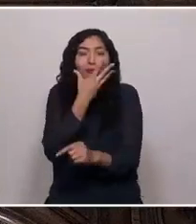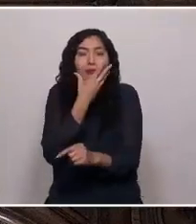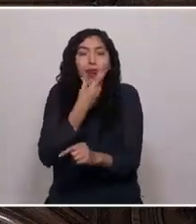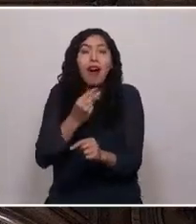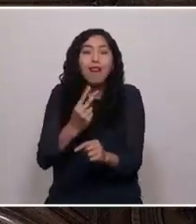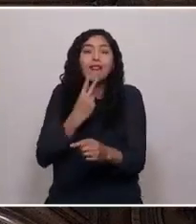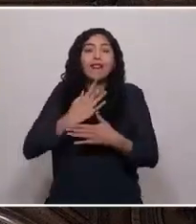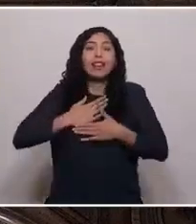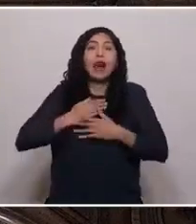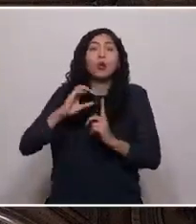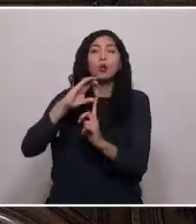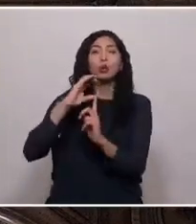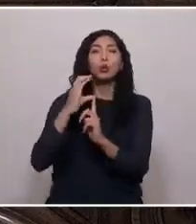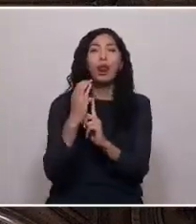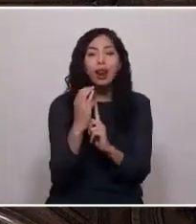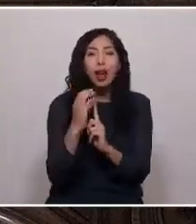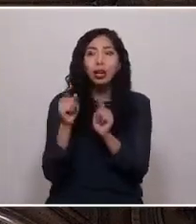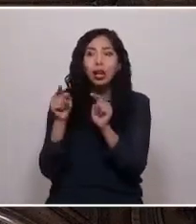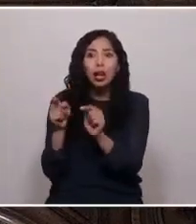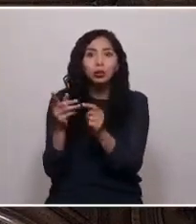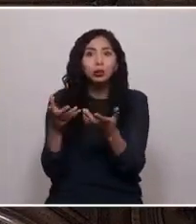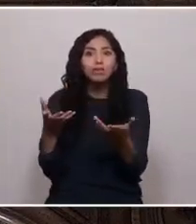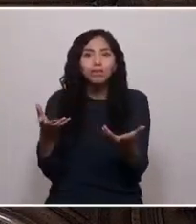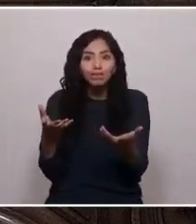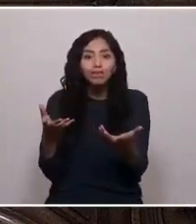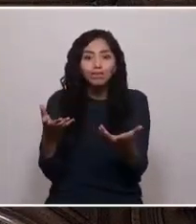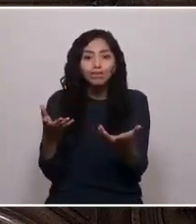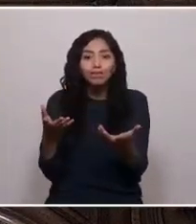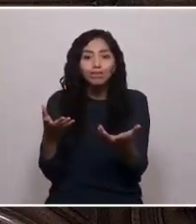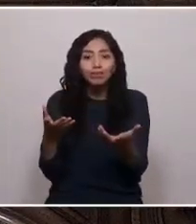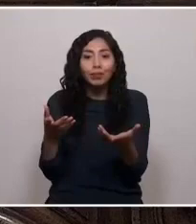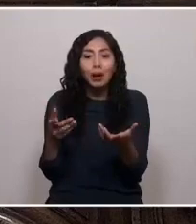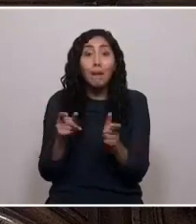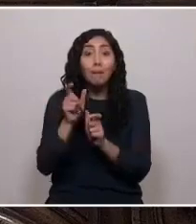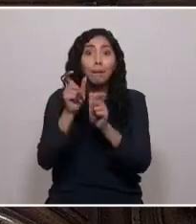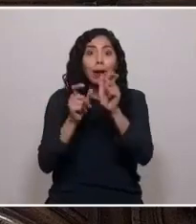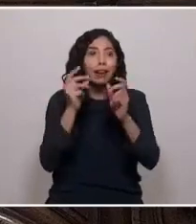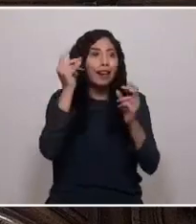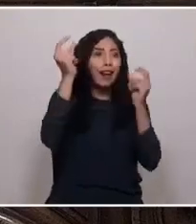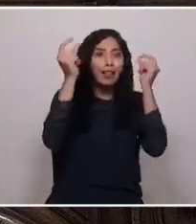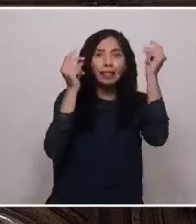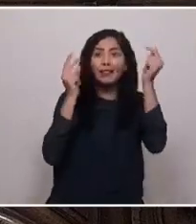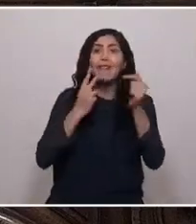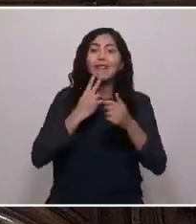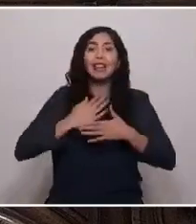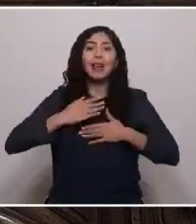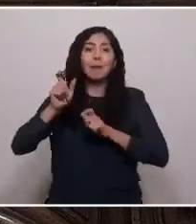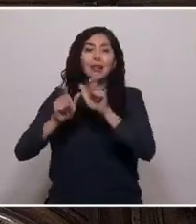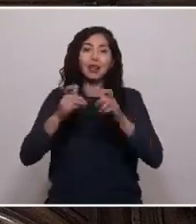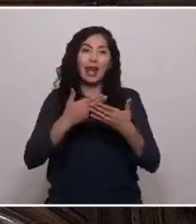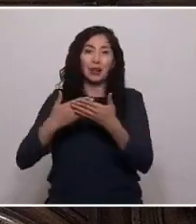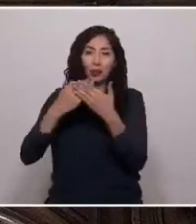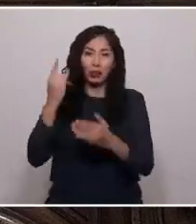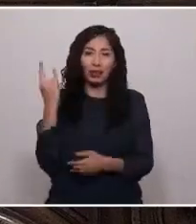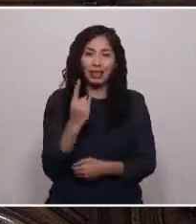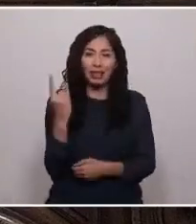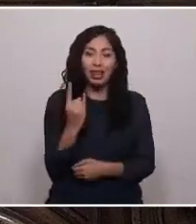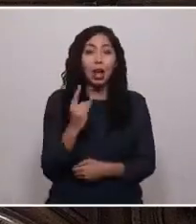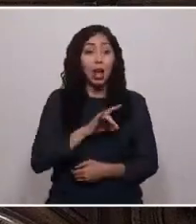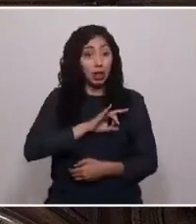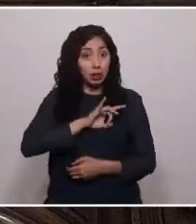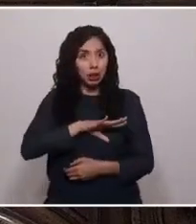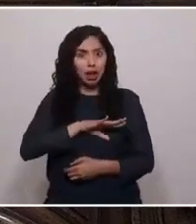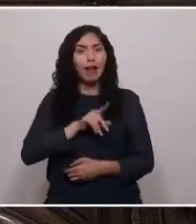cultural que se ve desbordada por la efervescente y creativa vida universitaria. Chile cuenta con